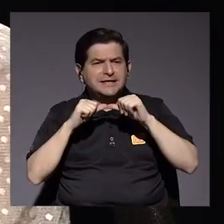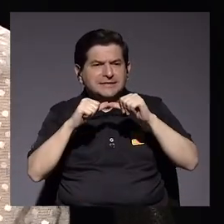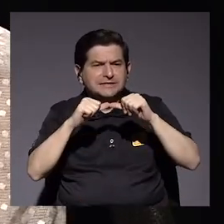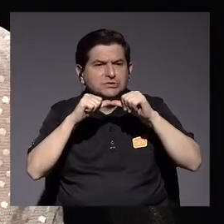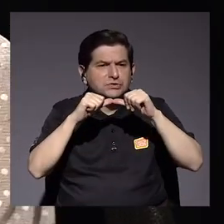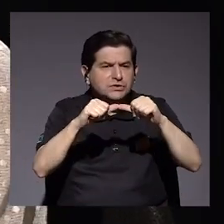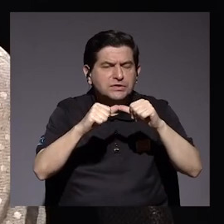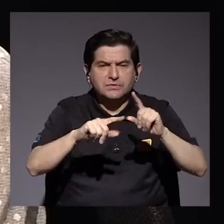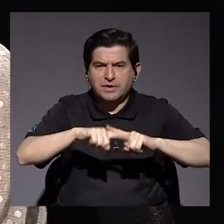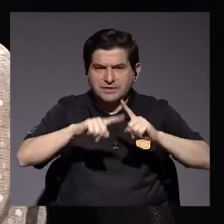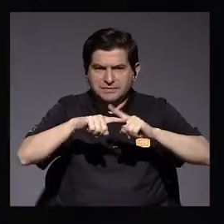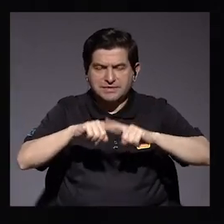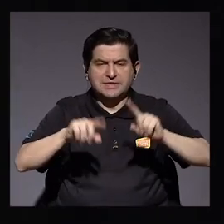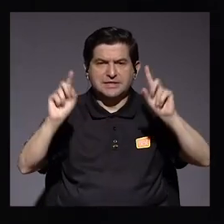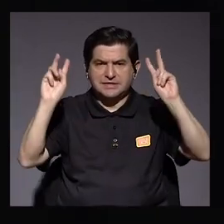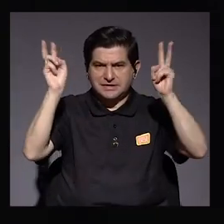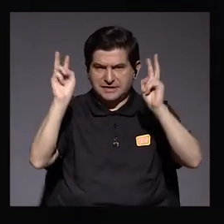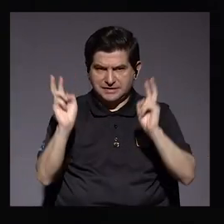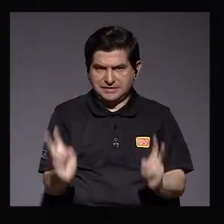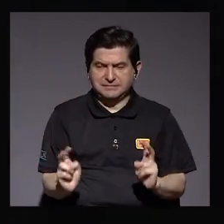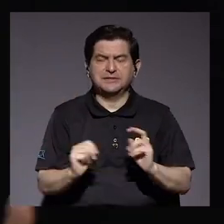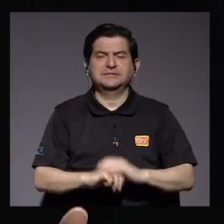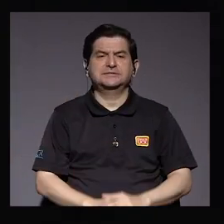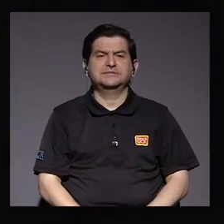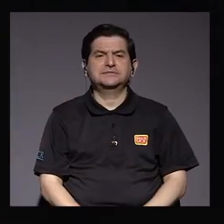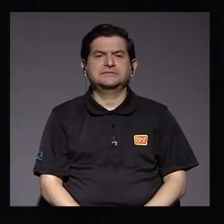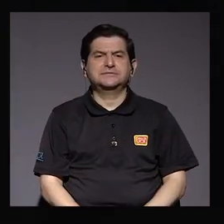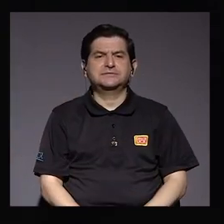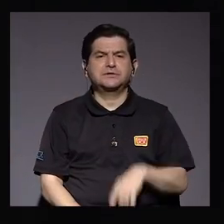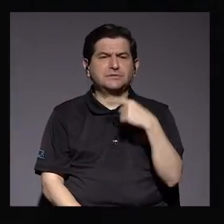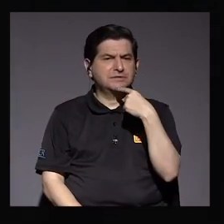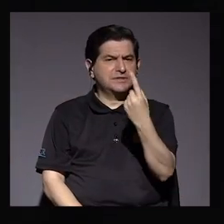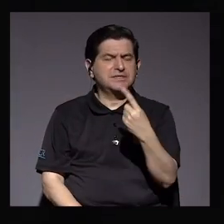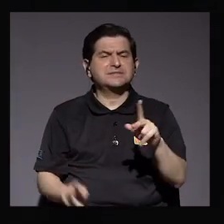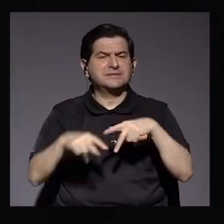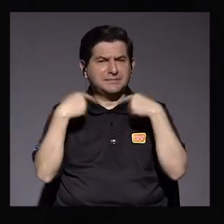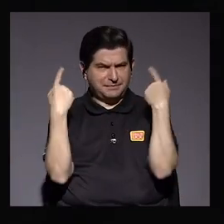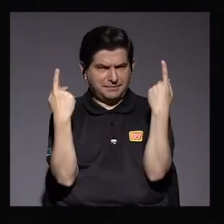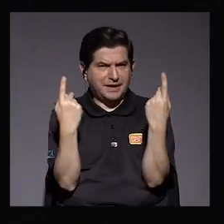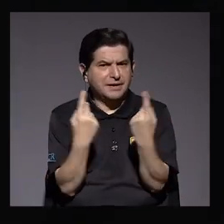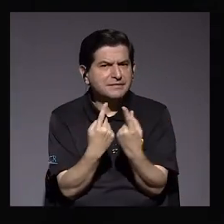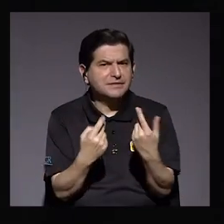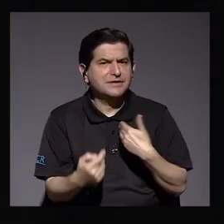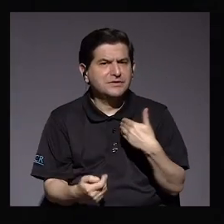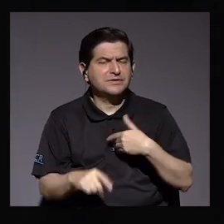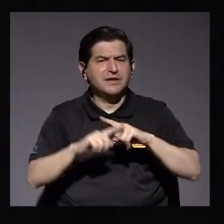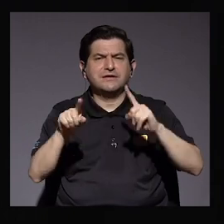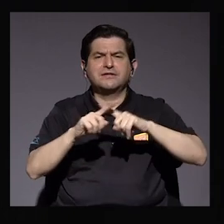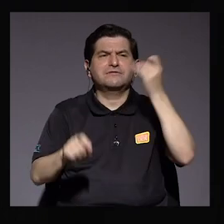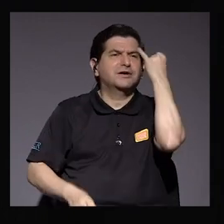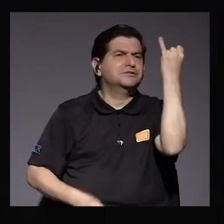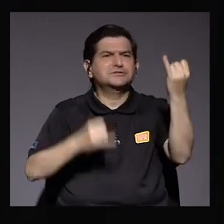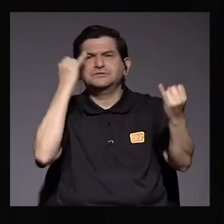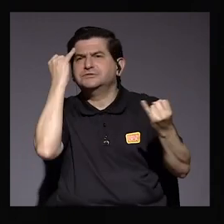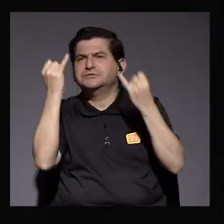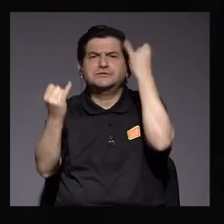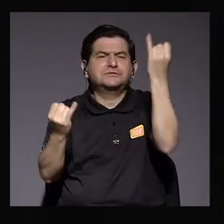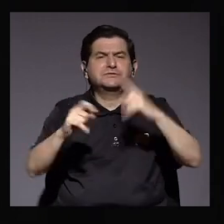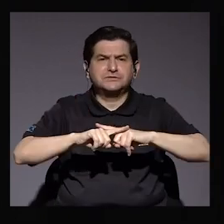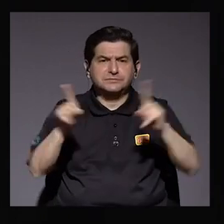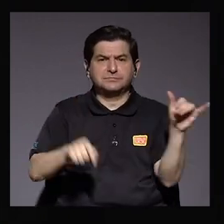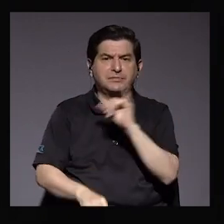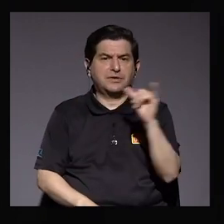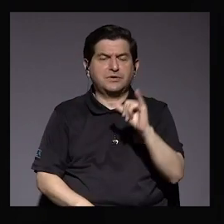según el diferente tema. Usted plantea un partido que tiene muchas iniciativas, pero